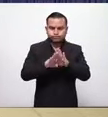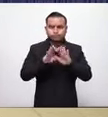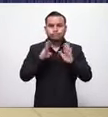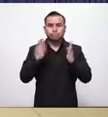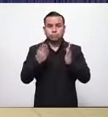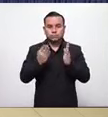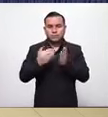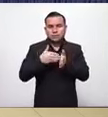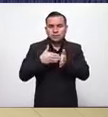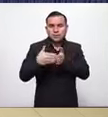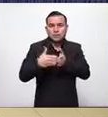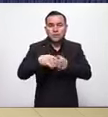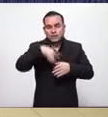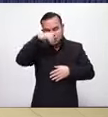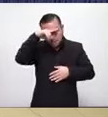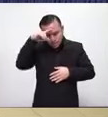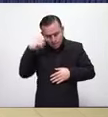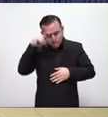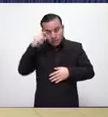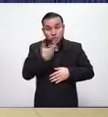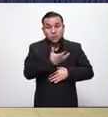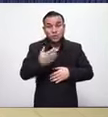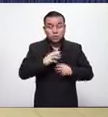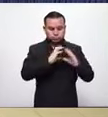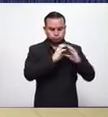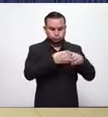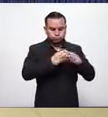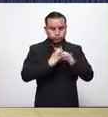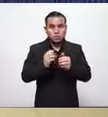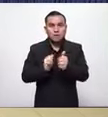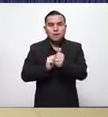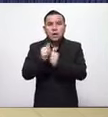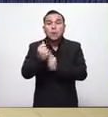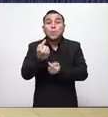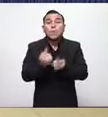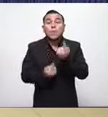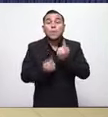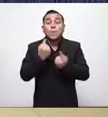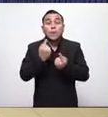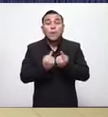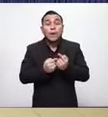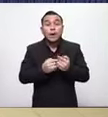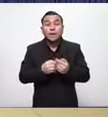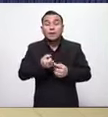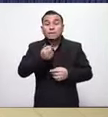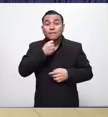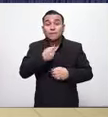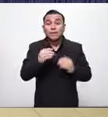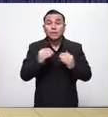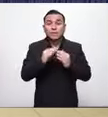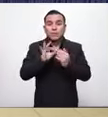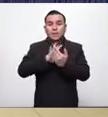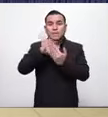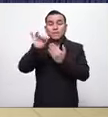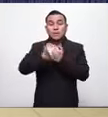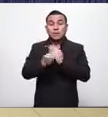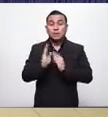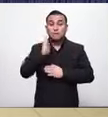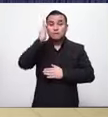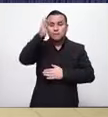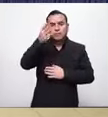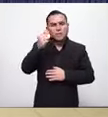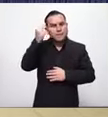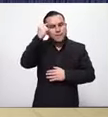los representantes los sectores que están ahí y cuáles son los avances que se está teniendo y cuál es la proyección que ustedes tienen